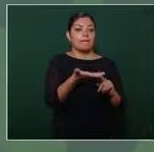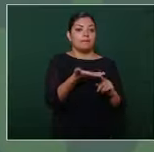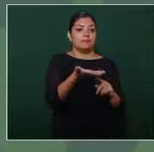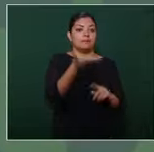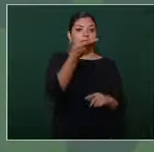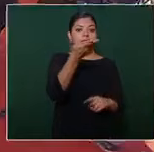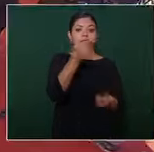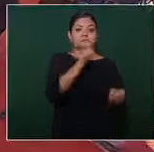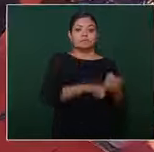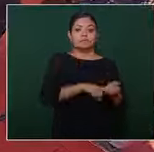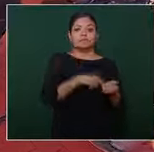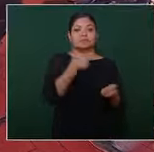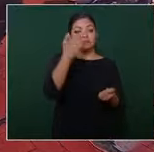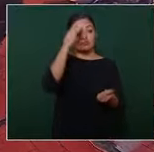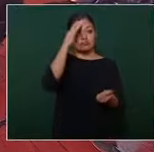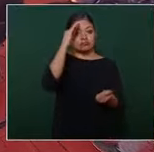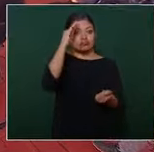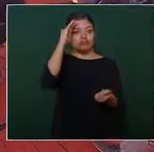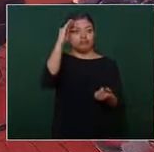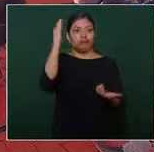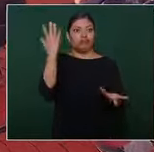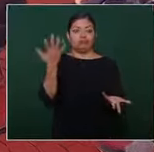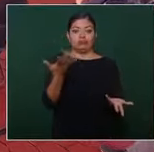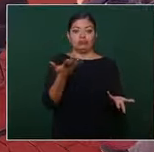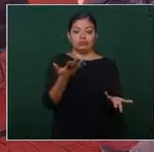desbordada por entero